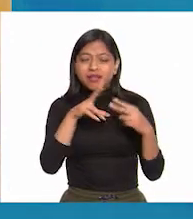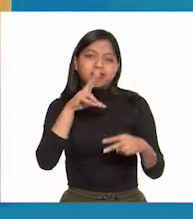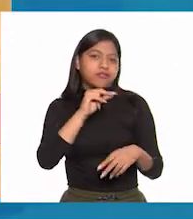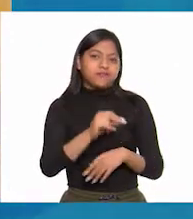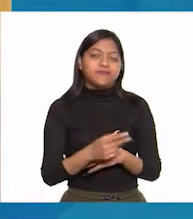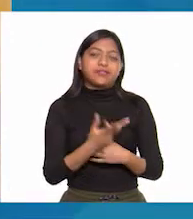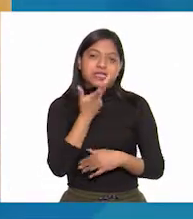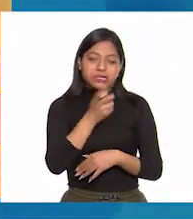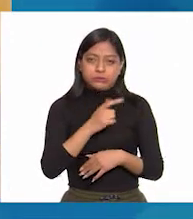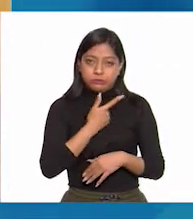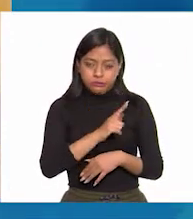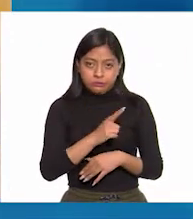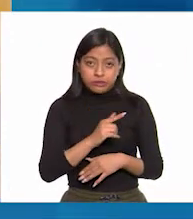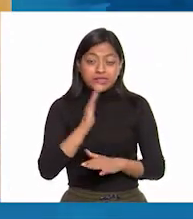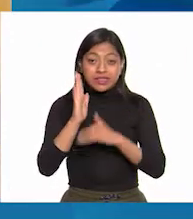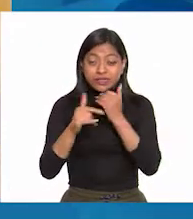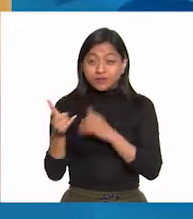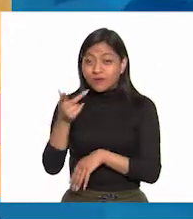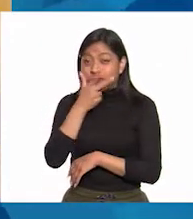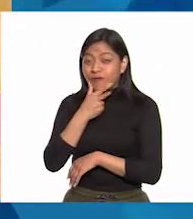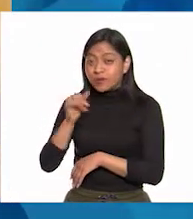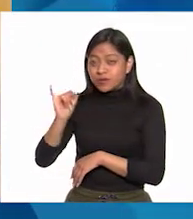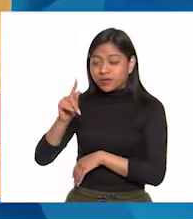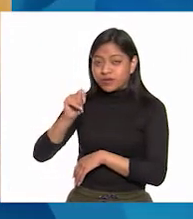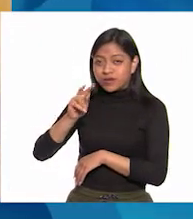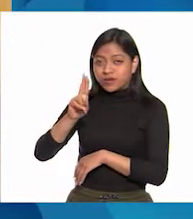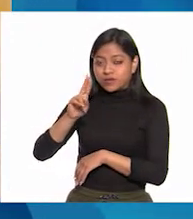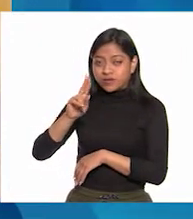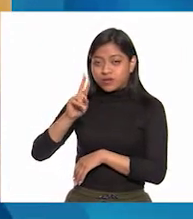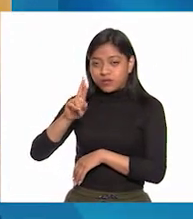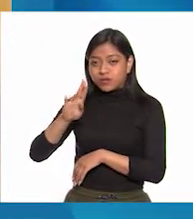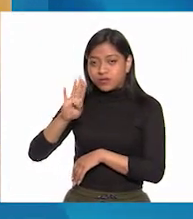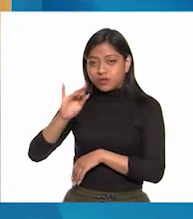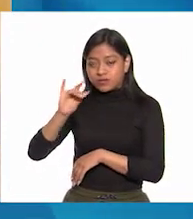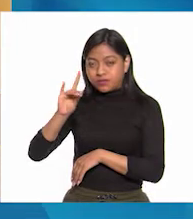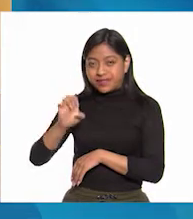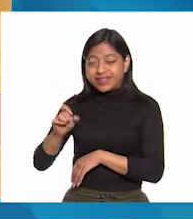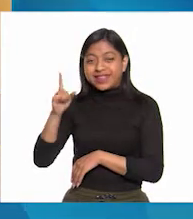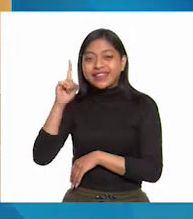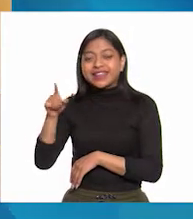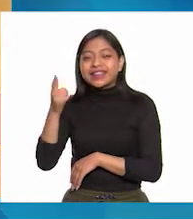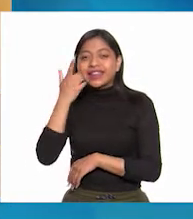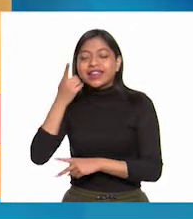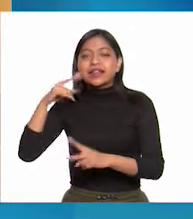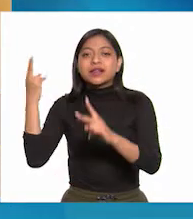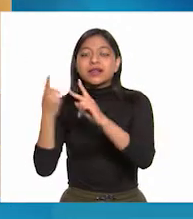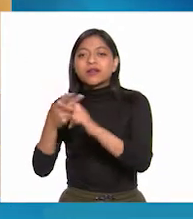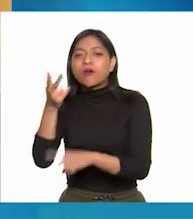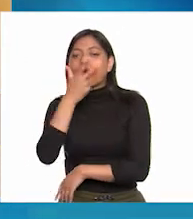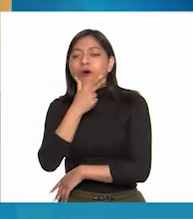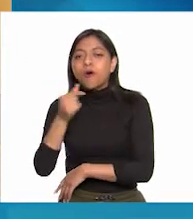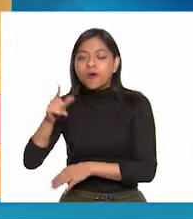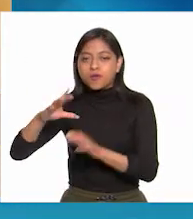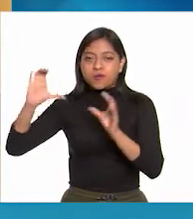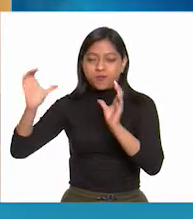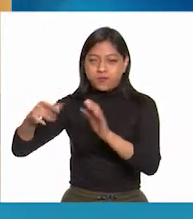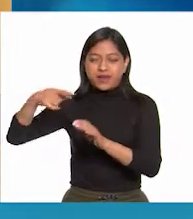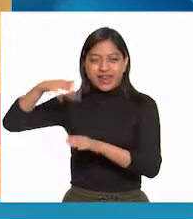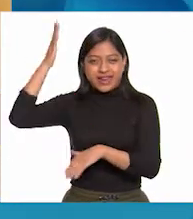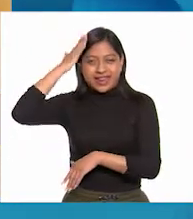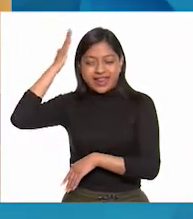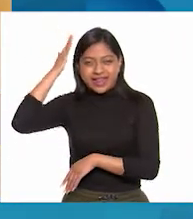de la historia es que Iturbide, cuya misión era liquidar a Vicente Guerrero, líder del ejército insurgente en el sur,